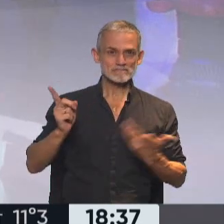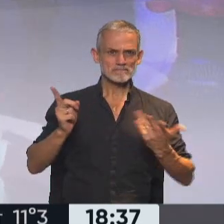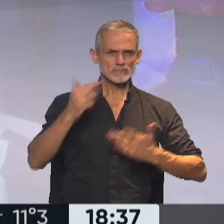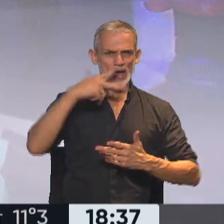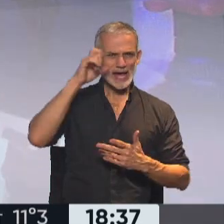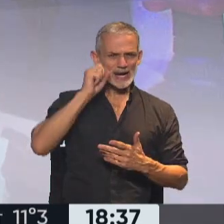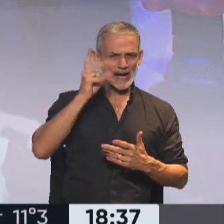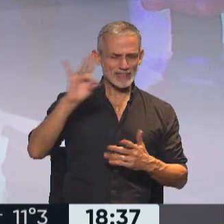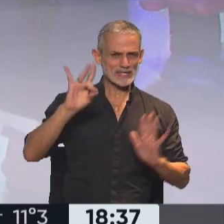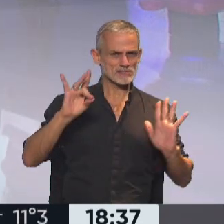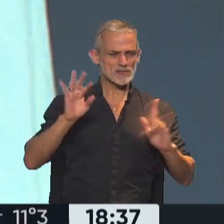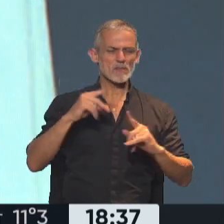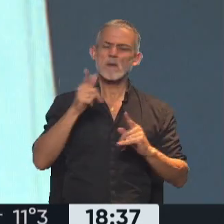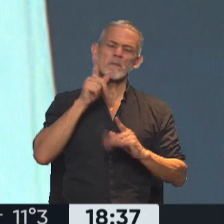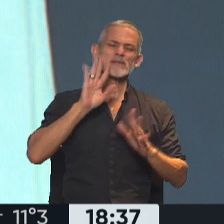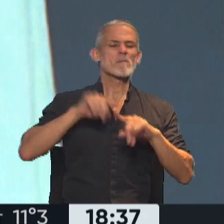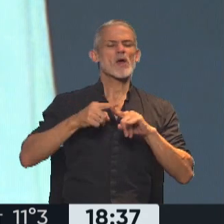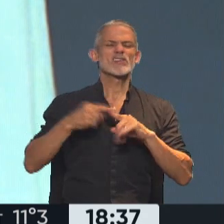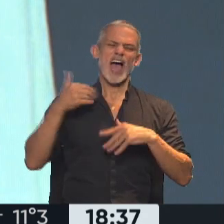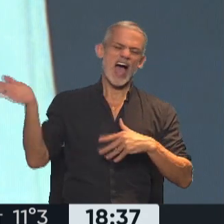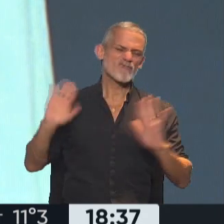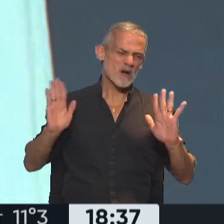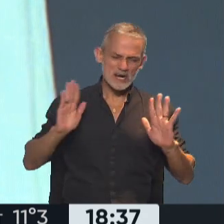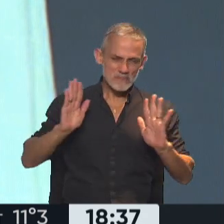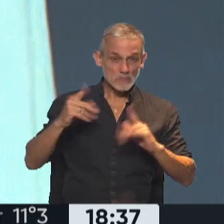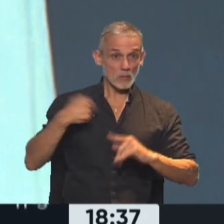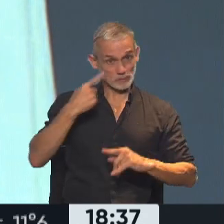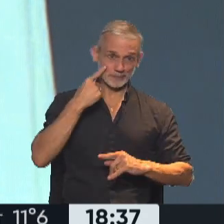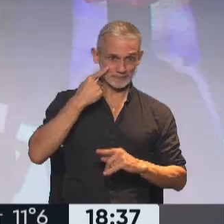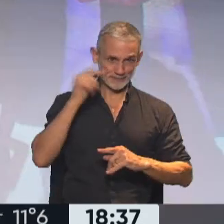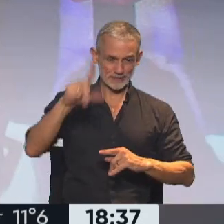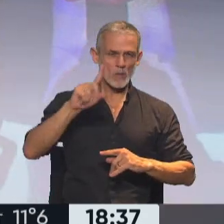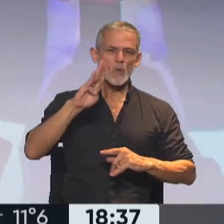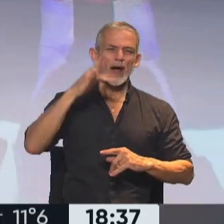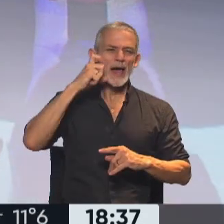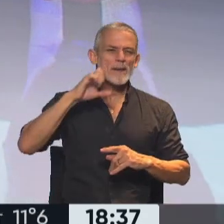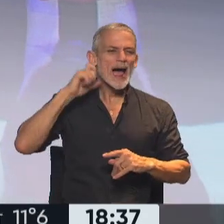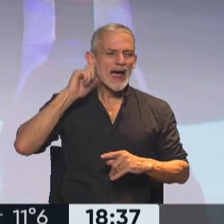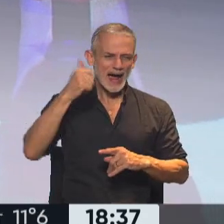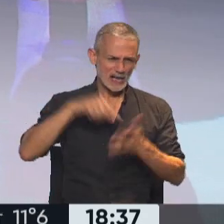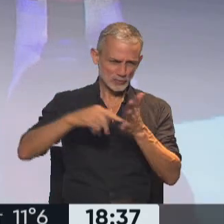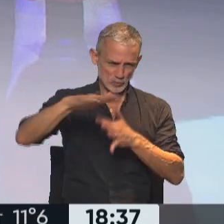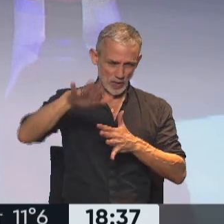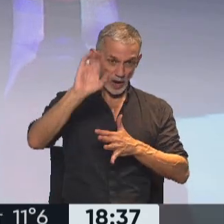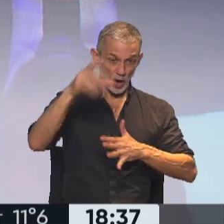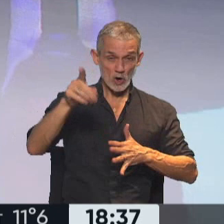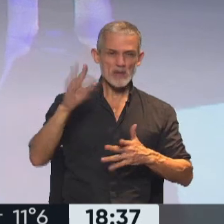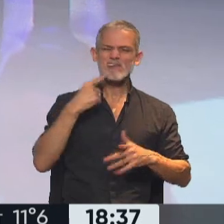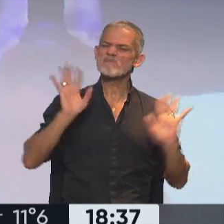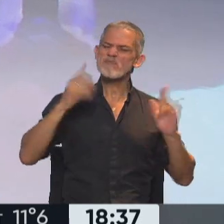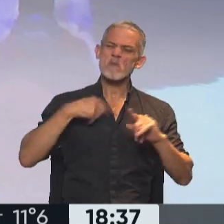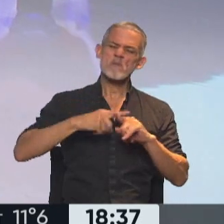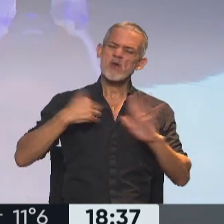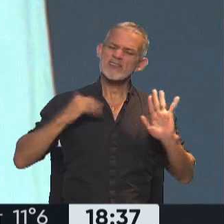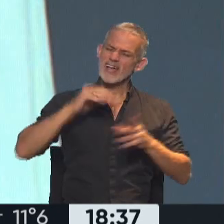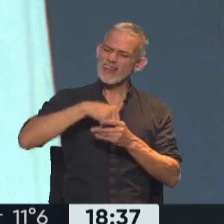un lado se plantea como el outsider, pese a que fue alcalde de Bucaramanga, él se plantea como alguien antipolítica,